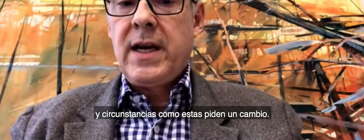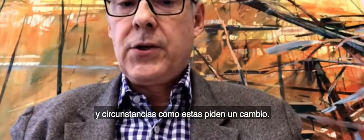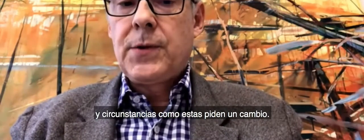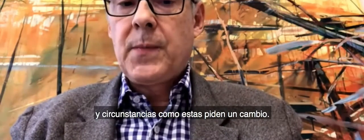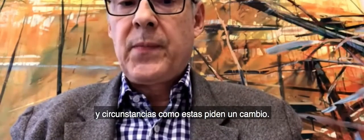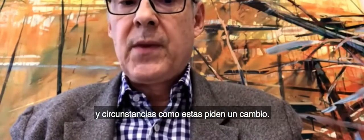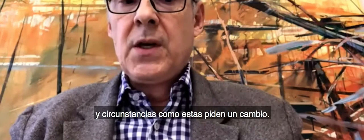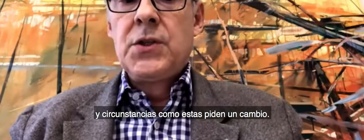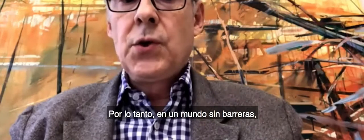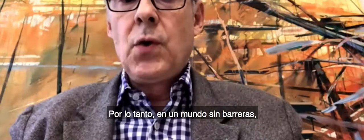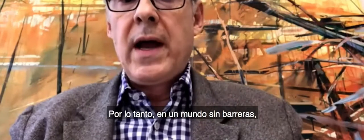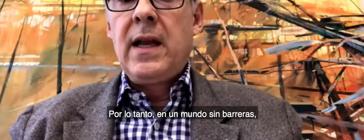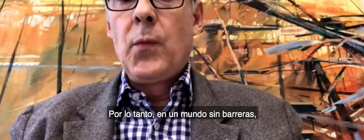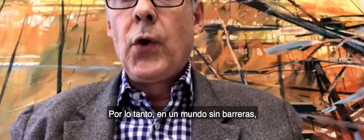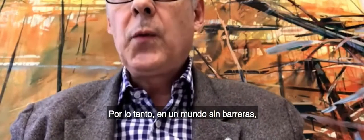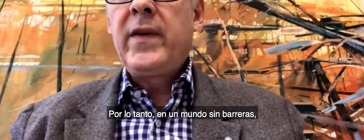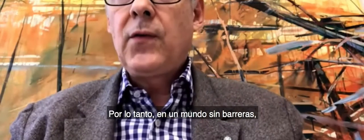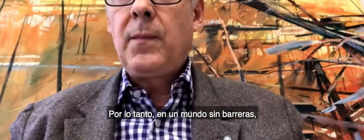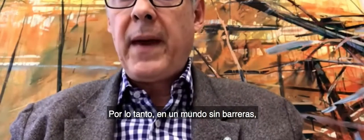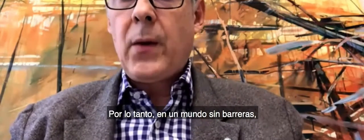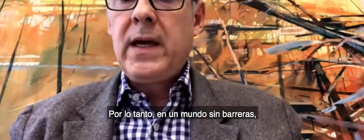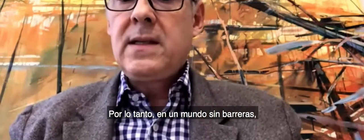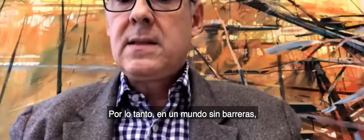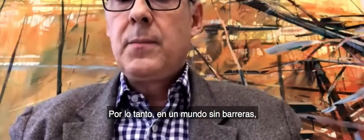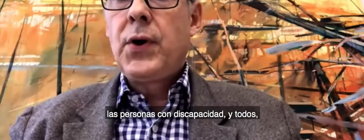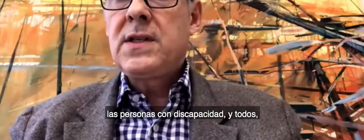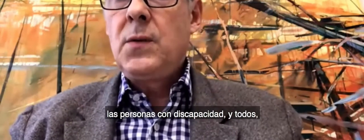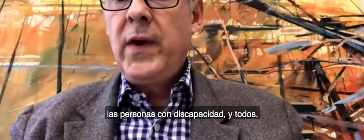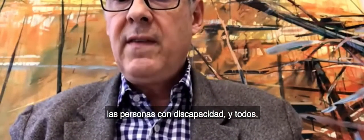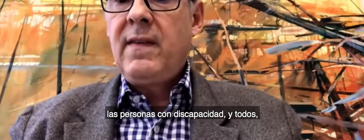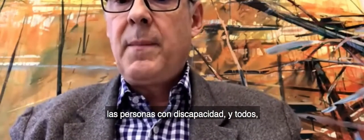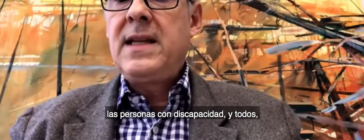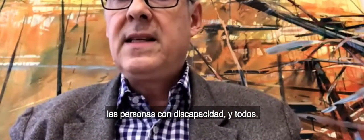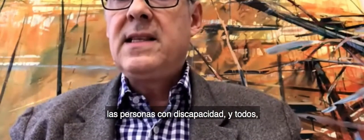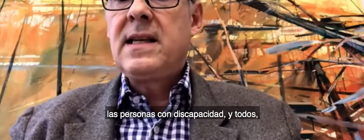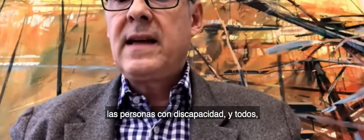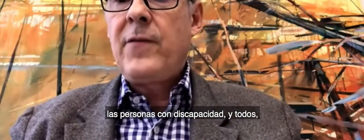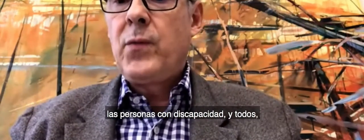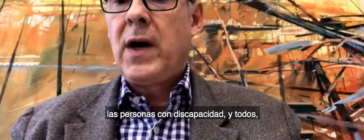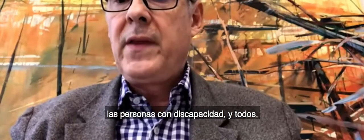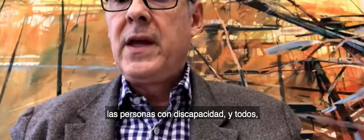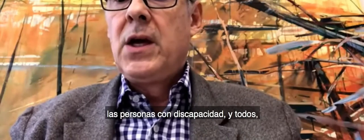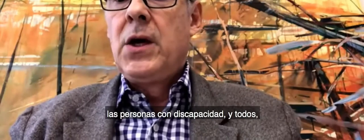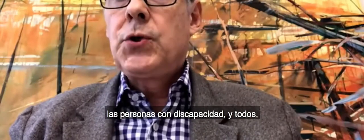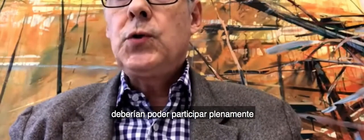ask for change so in a world without barriers persons with disabilities and everyone